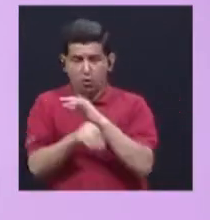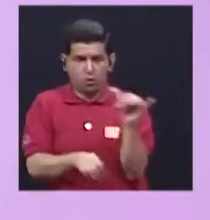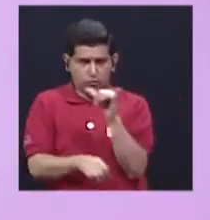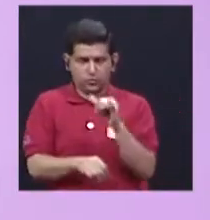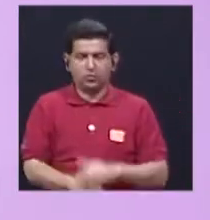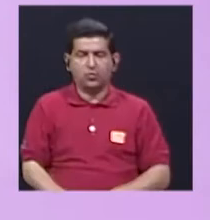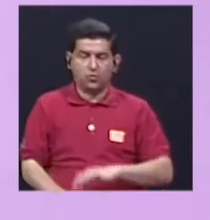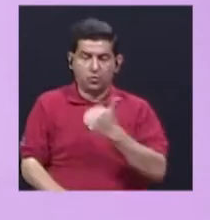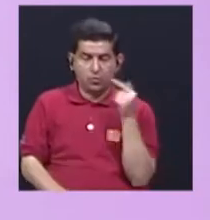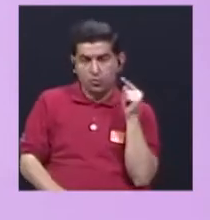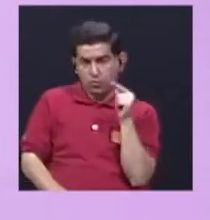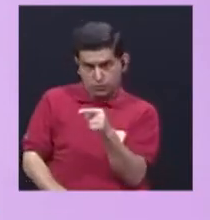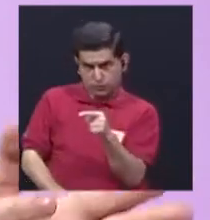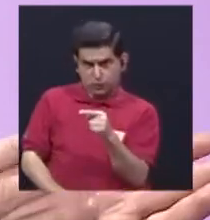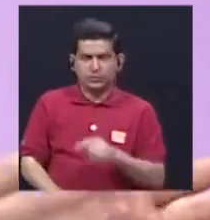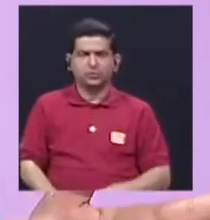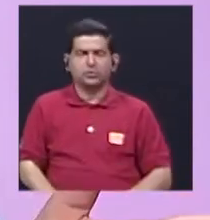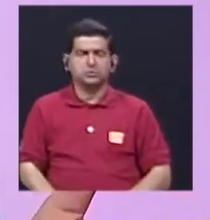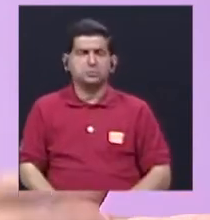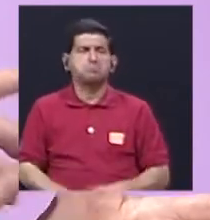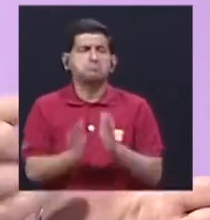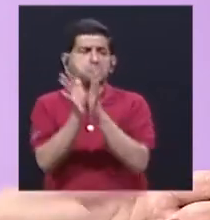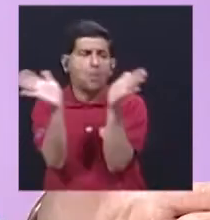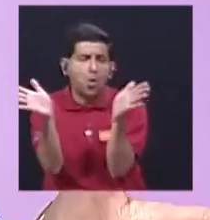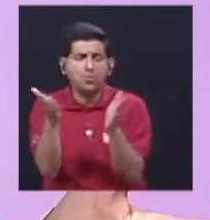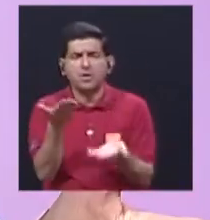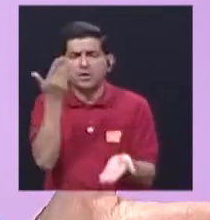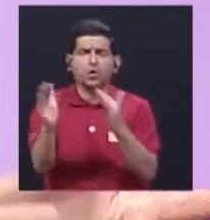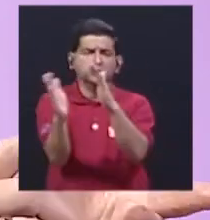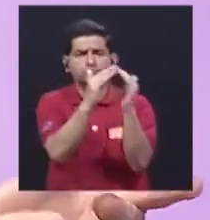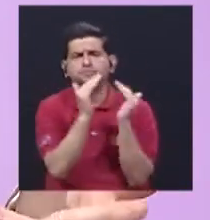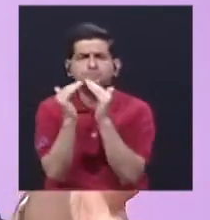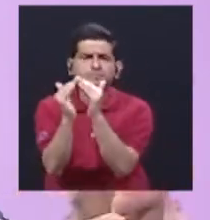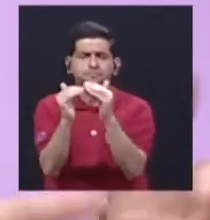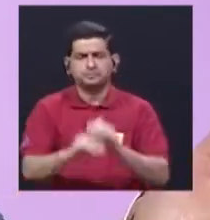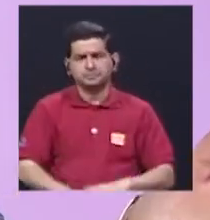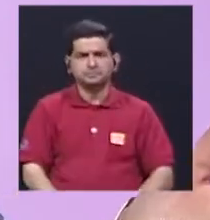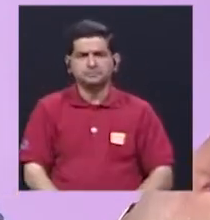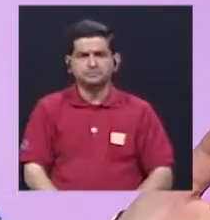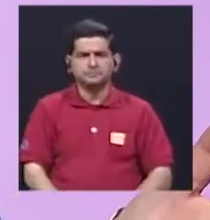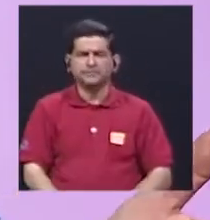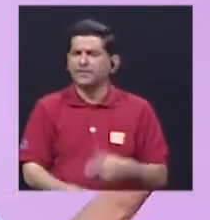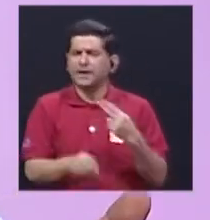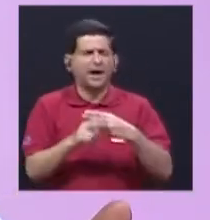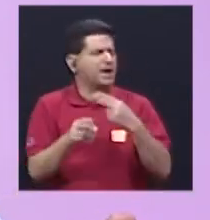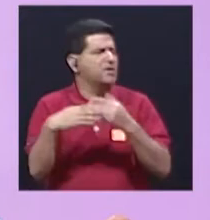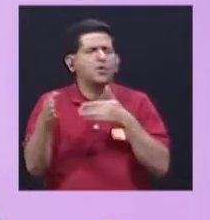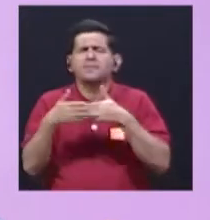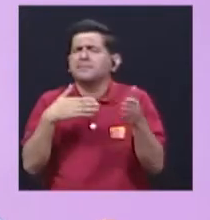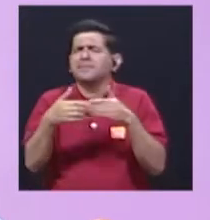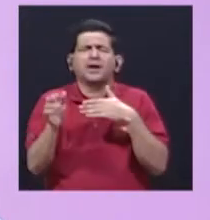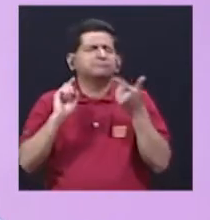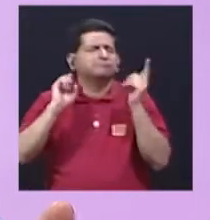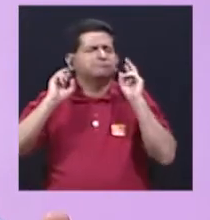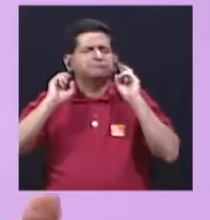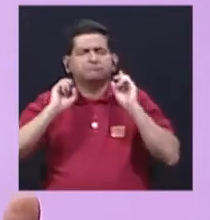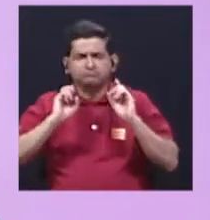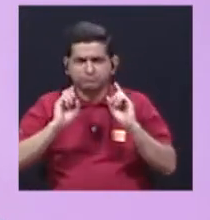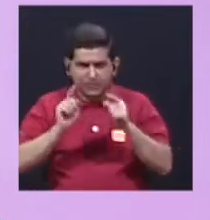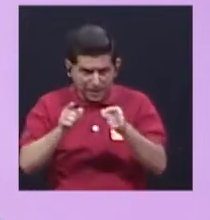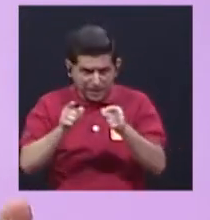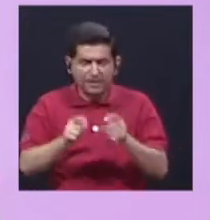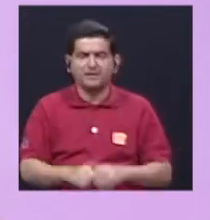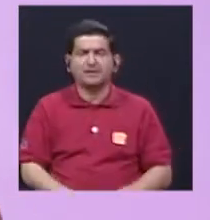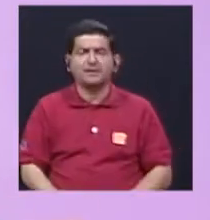estos otros tipos de medios que pueden ser públicos, pueden ser comunitarios, el nombre que se les quiera poner, deben